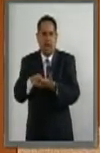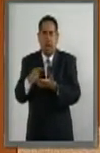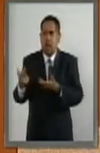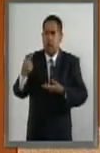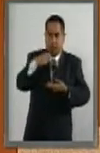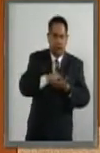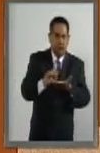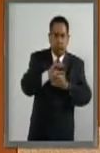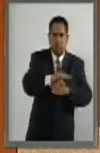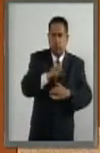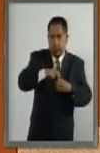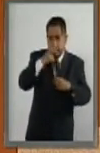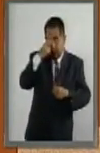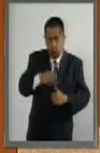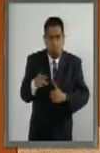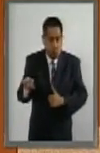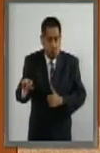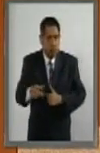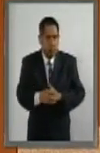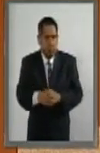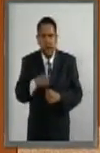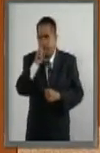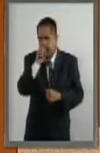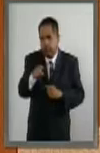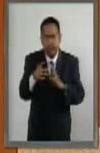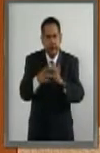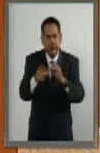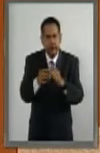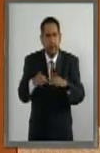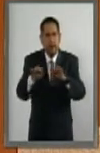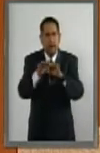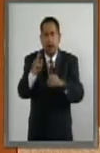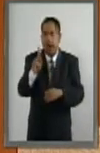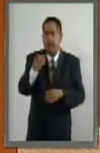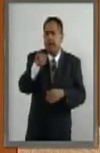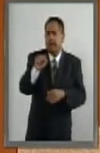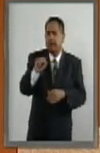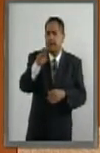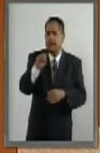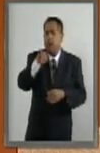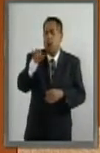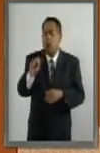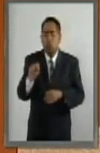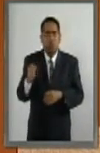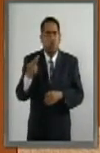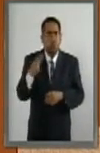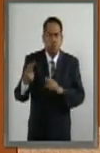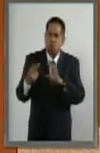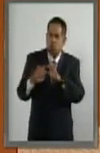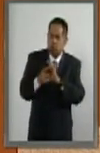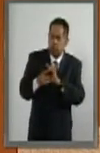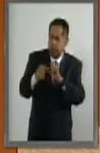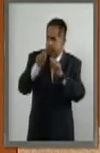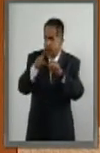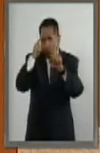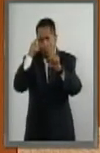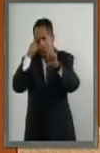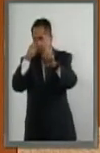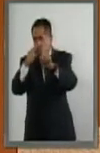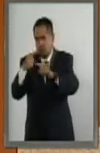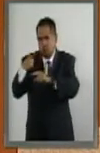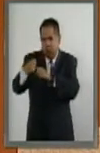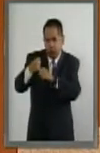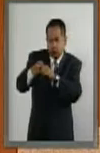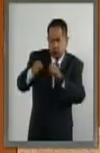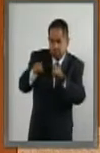México. Además, cabe mencionar que con Países Bajos nos ha unido una agenda muy importante en los últimos